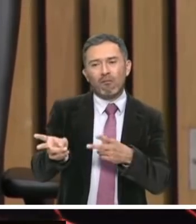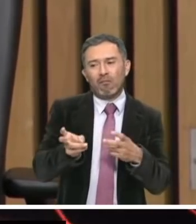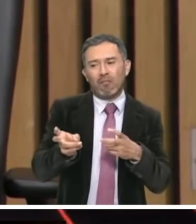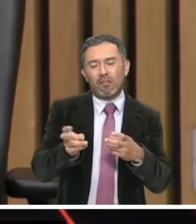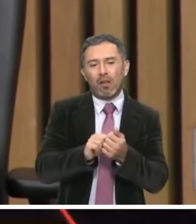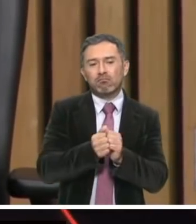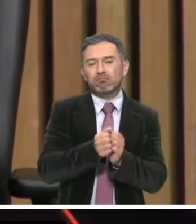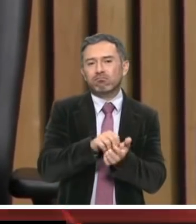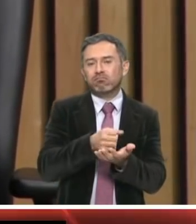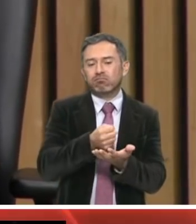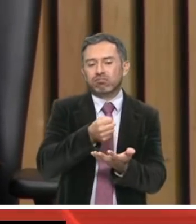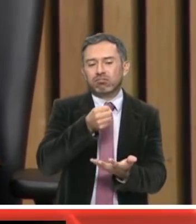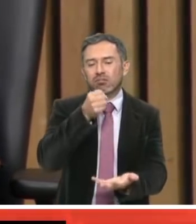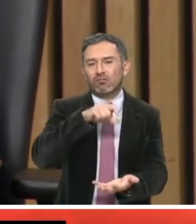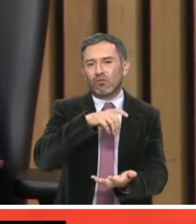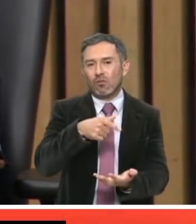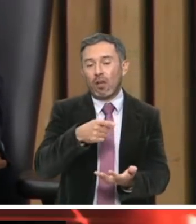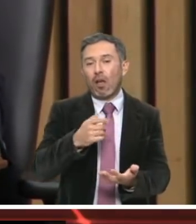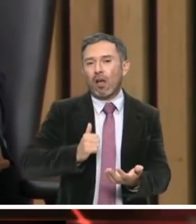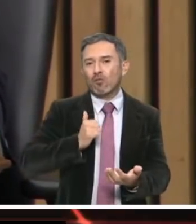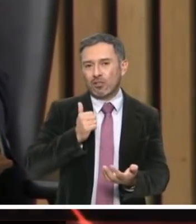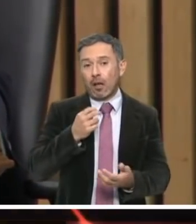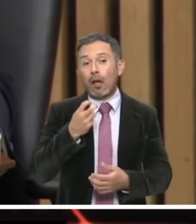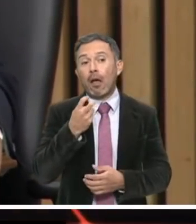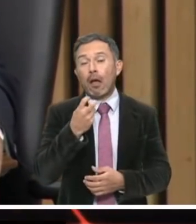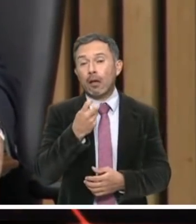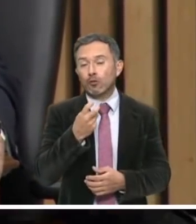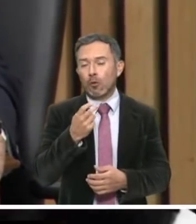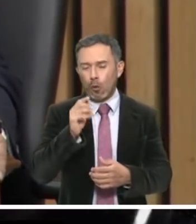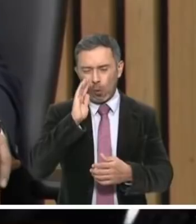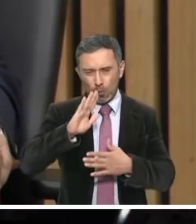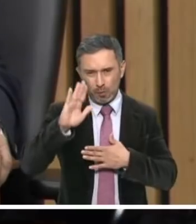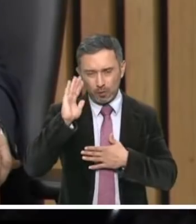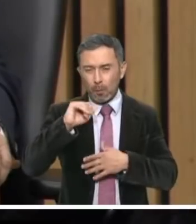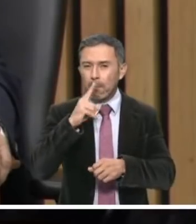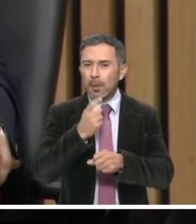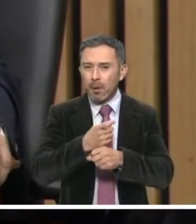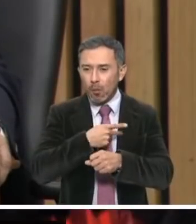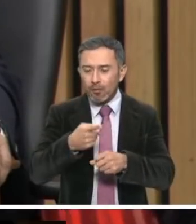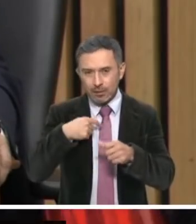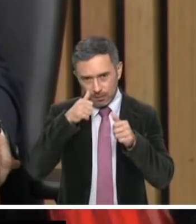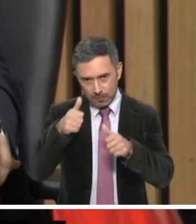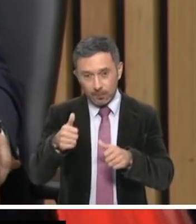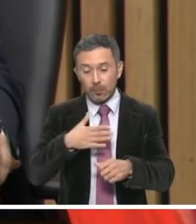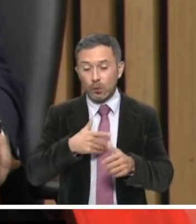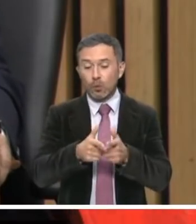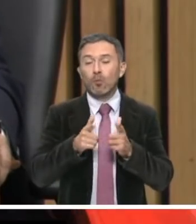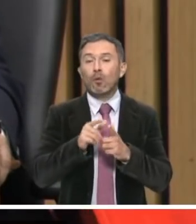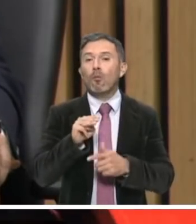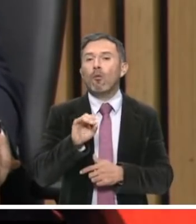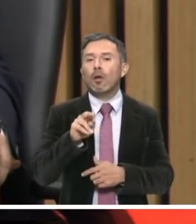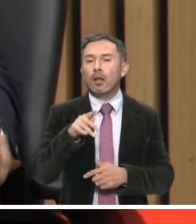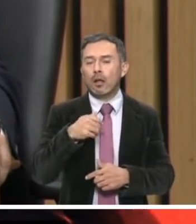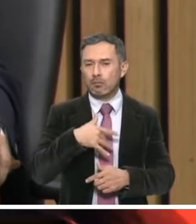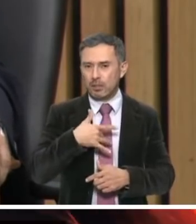compromiso de primero los pobres. En Morena estamos seguros que los recursos públicos que